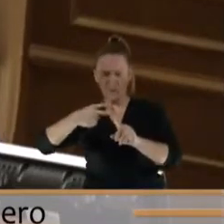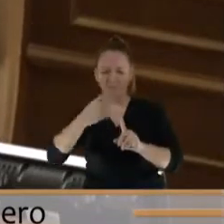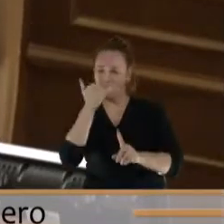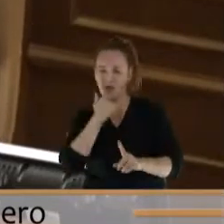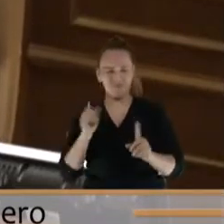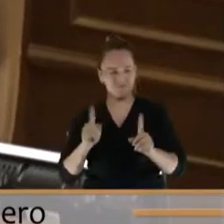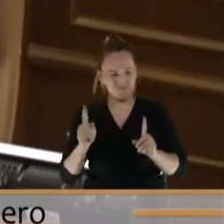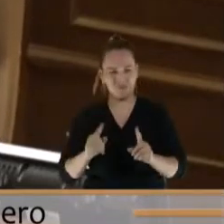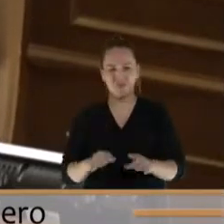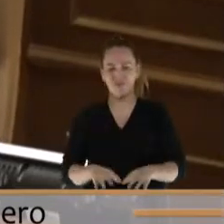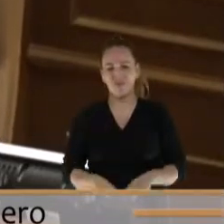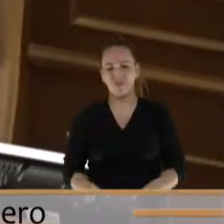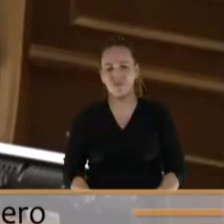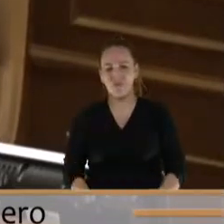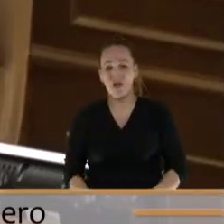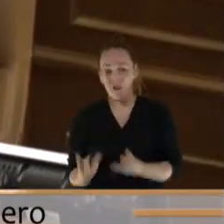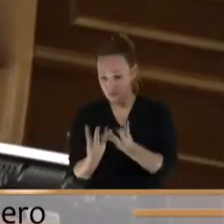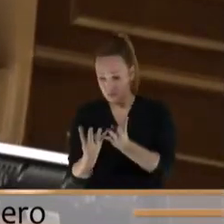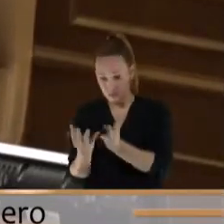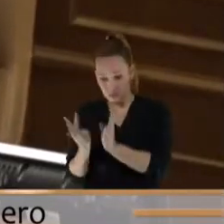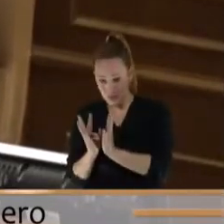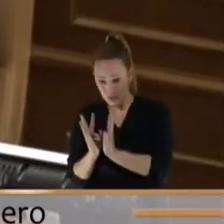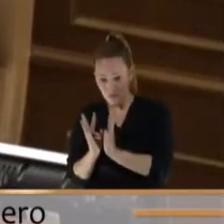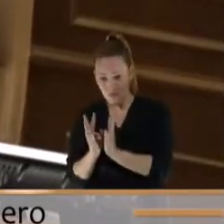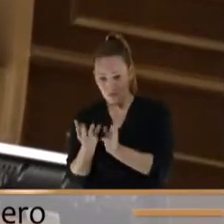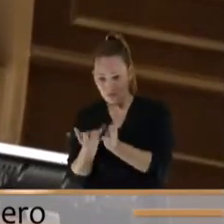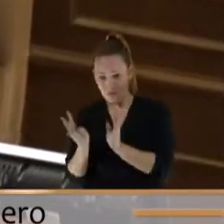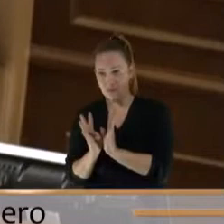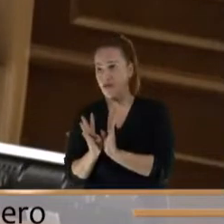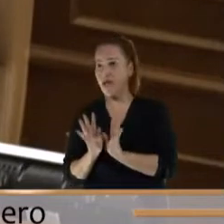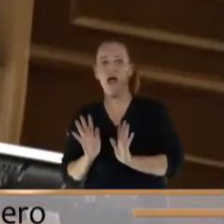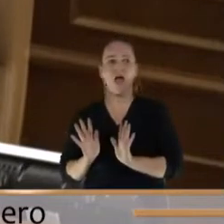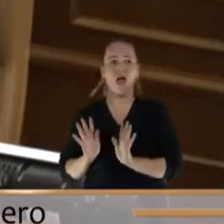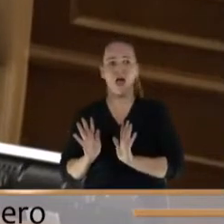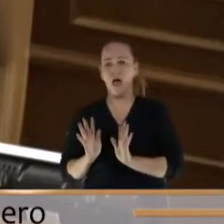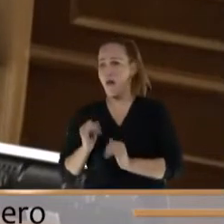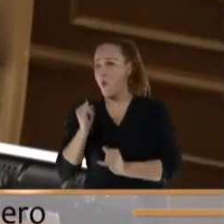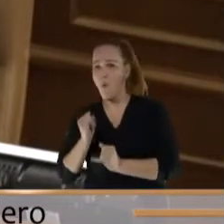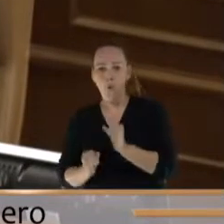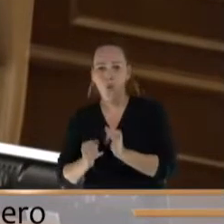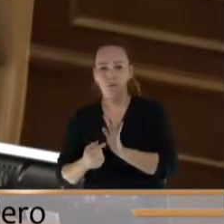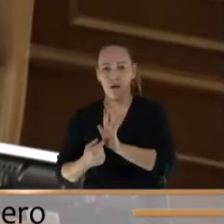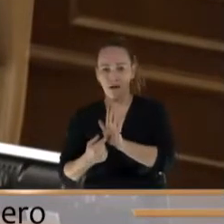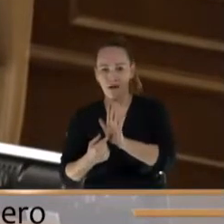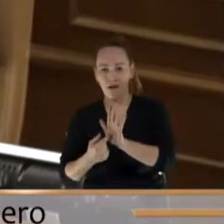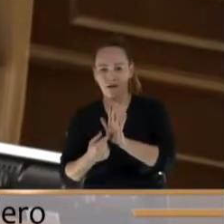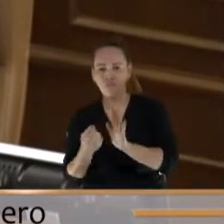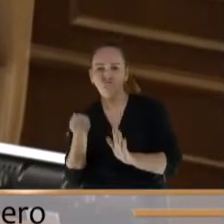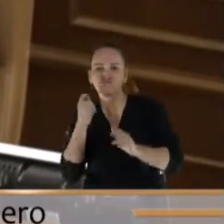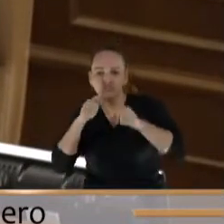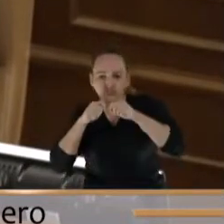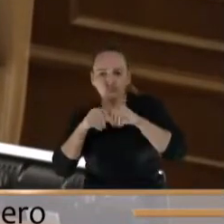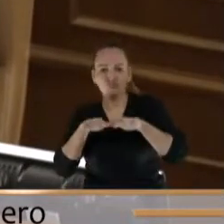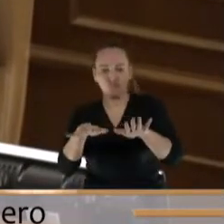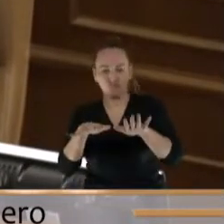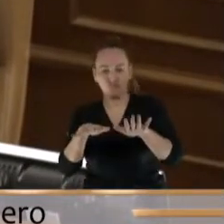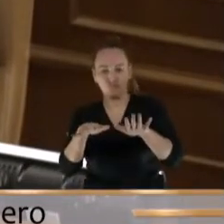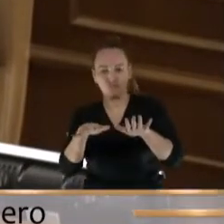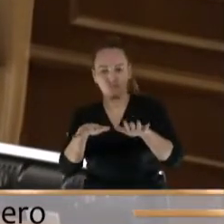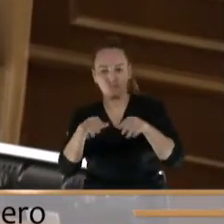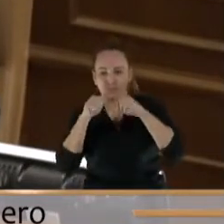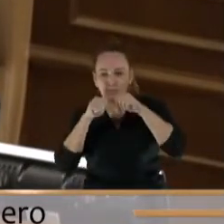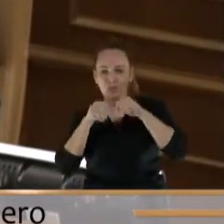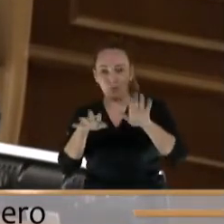eso llega al Senado y le aparece a última hora eso fue publicado así así aparece